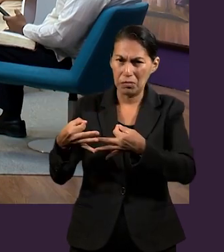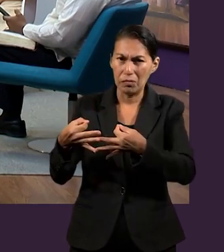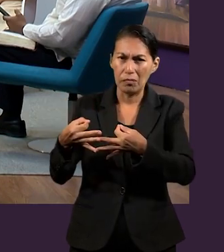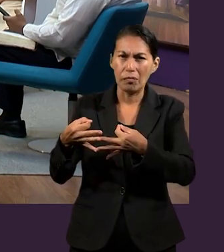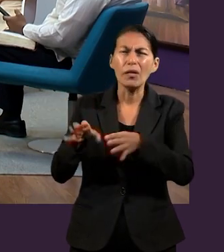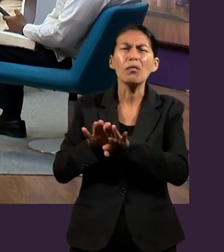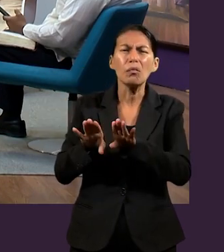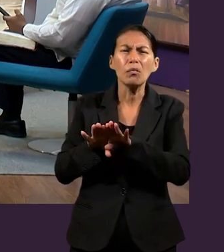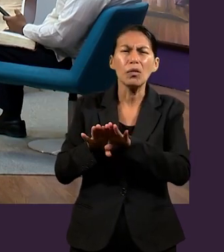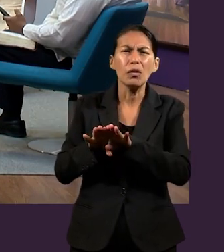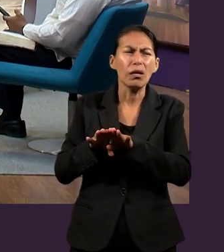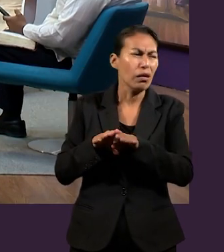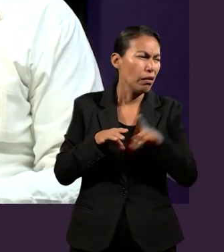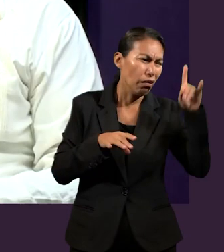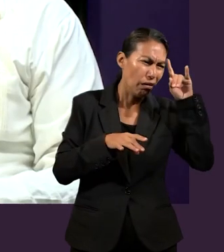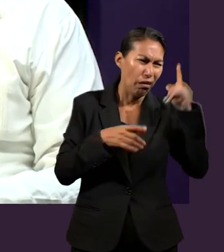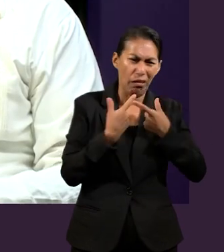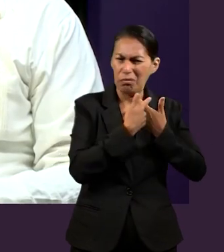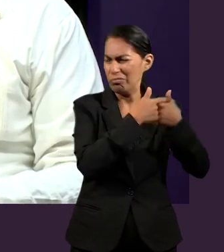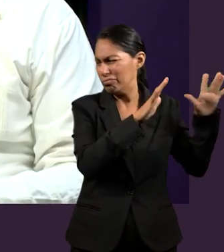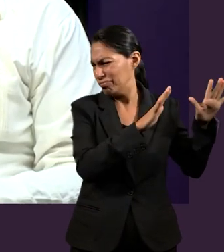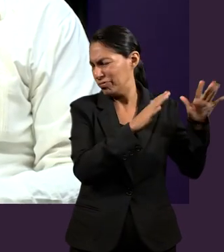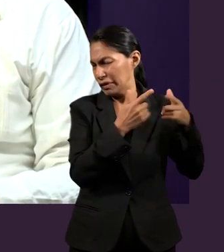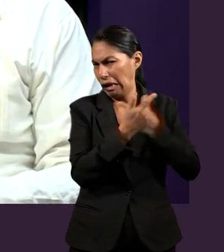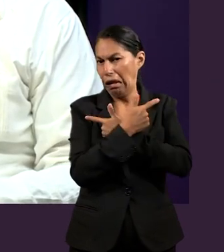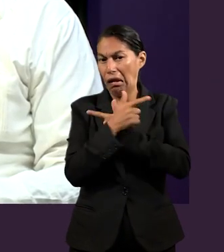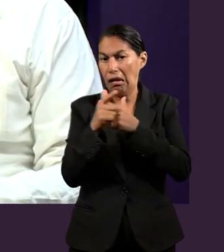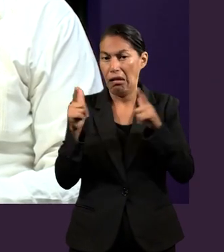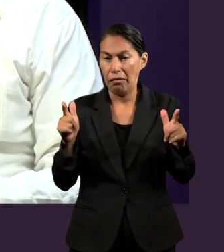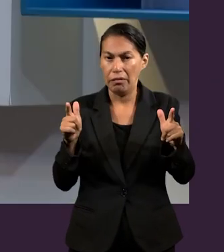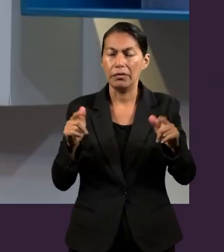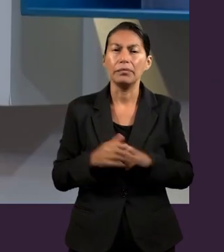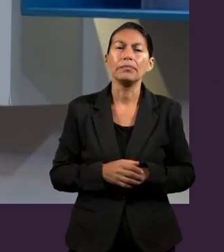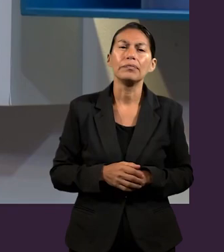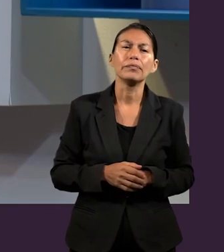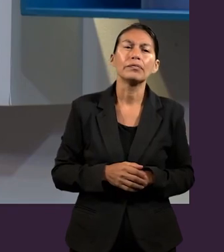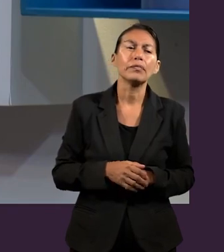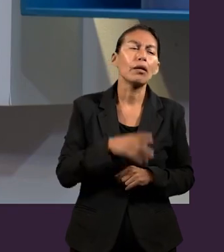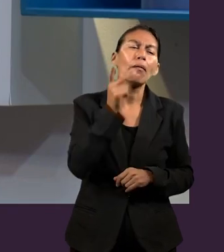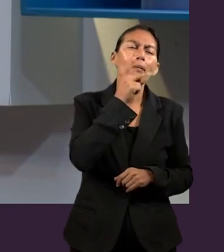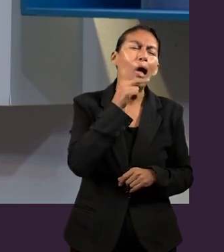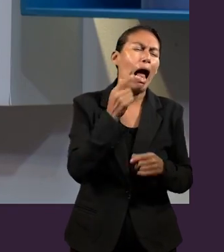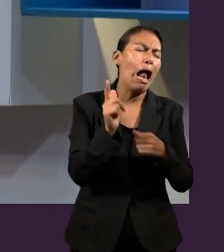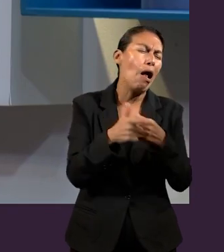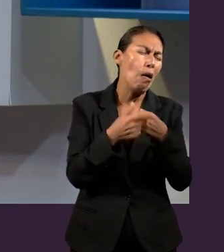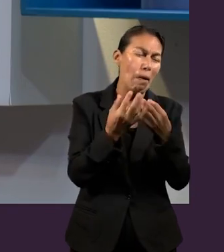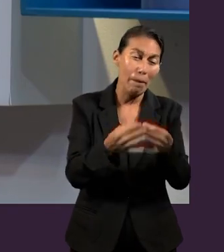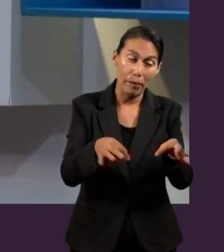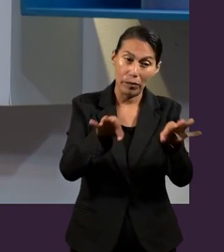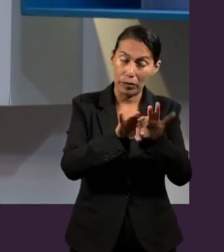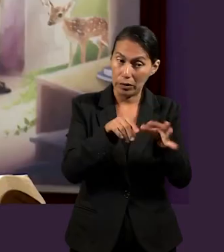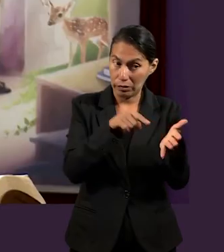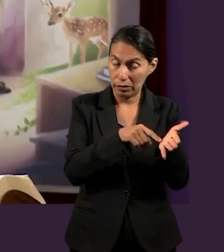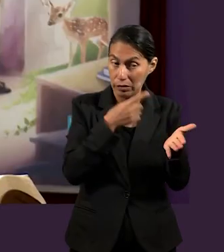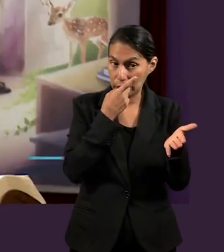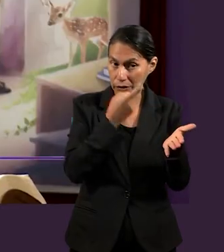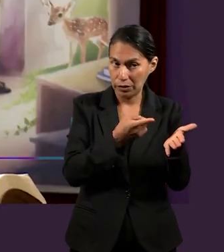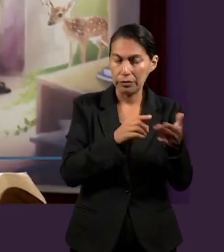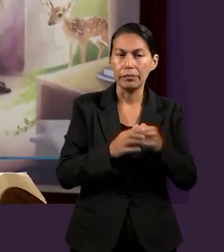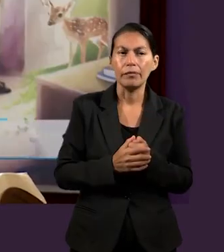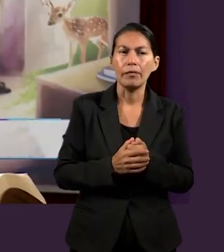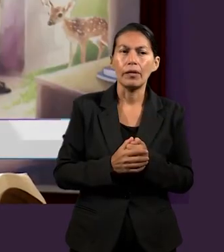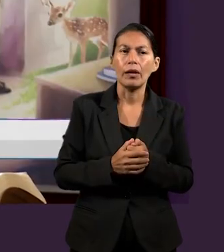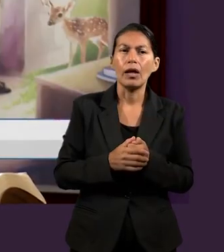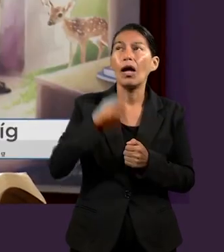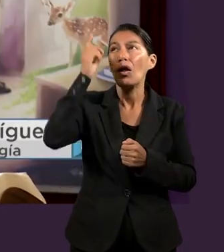liberados? Algo muy interesante, Pastor, que aquí se menciona, ¿no? Que por la gracia de